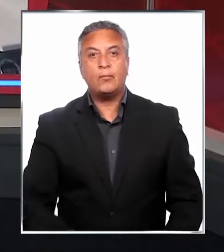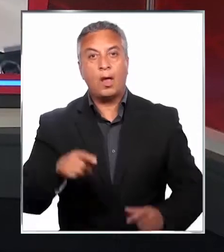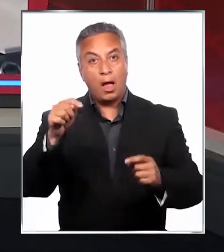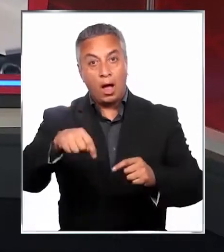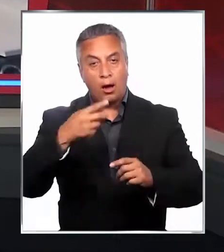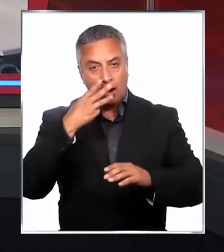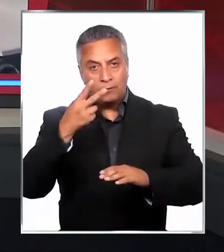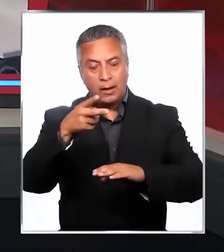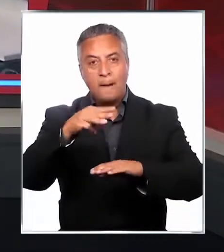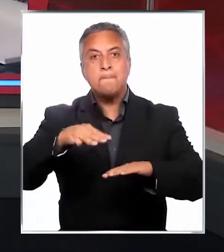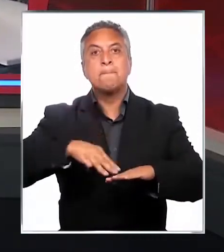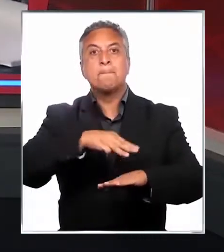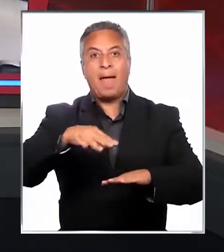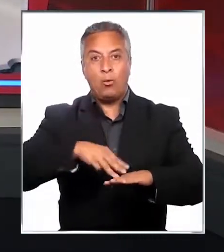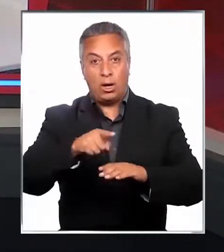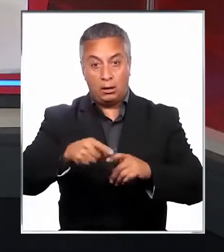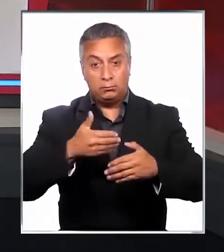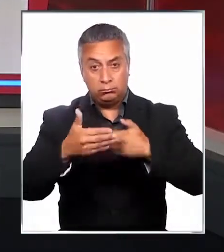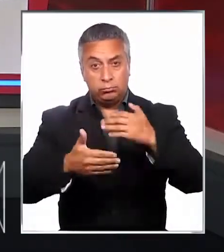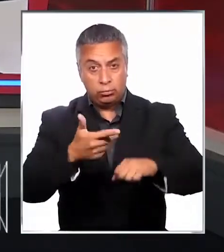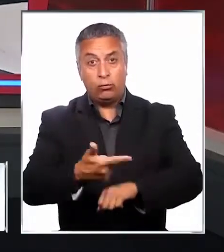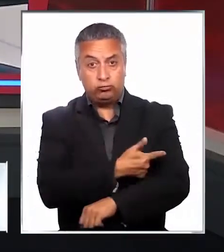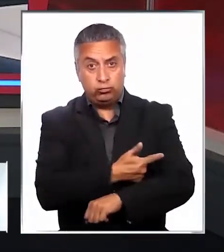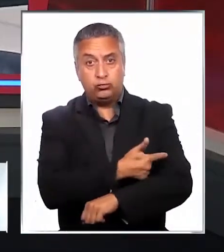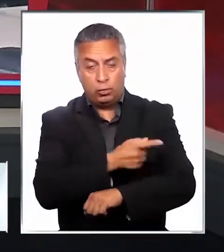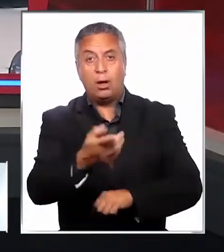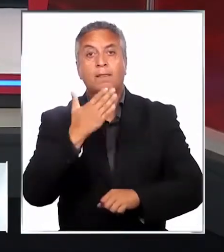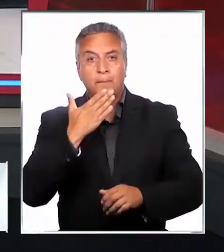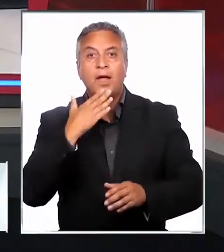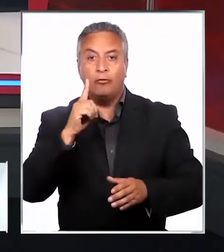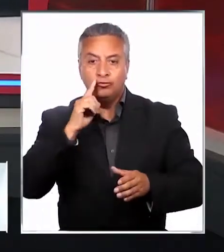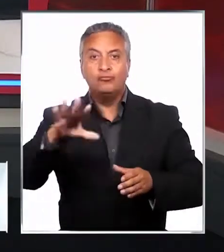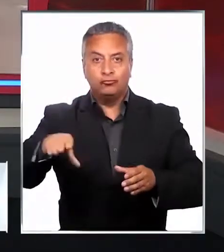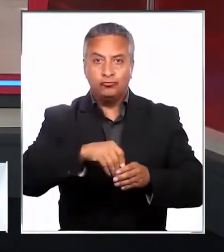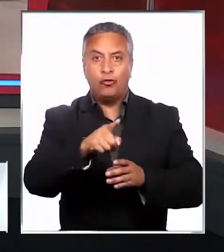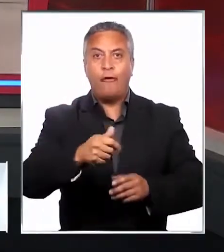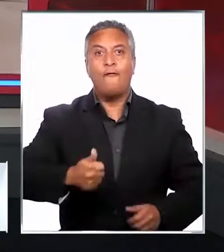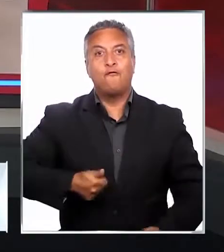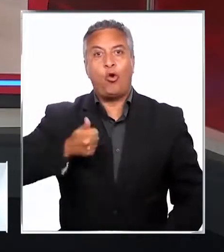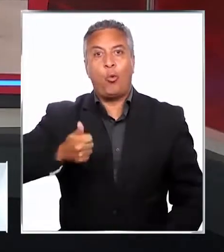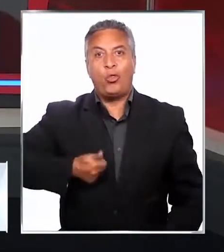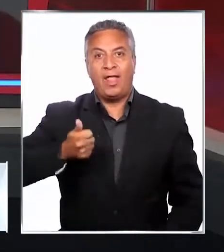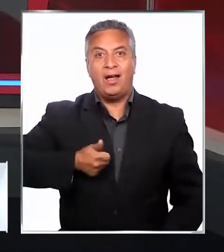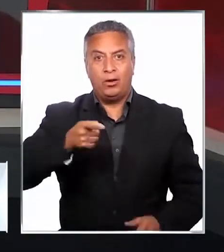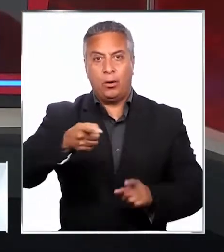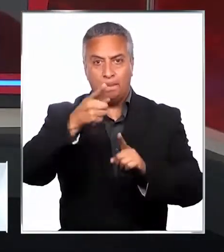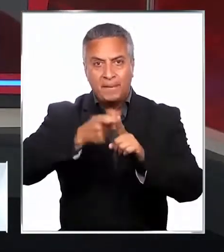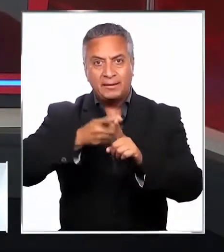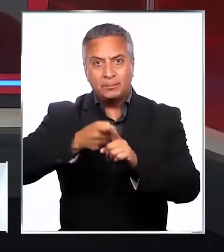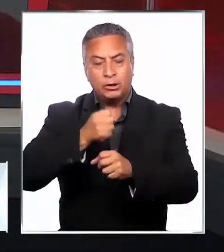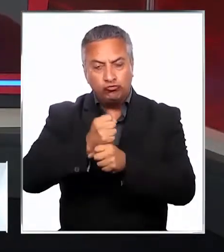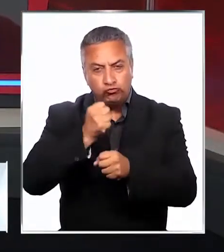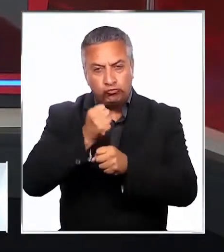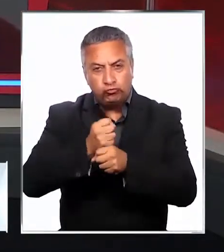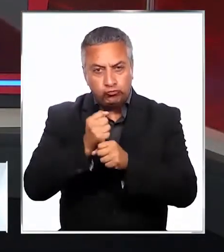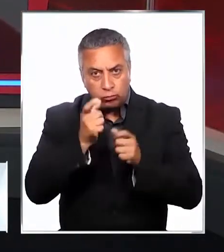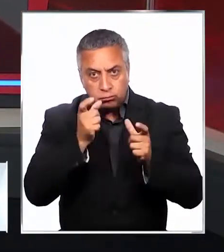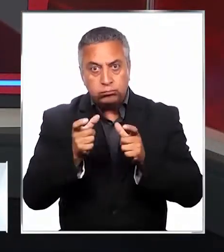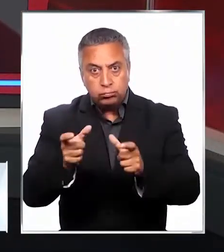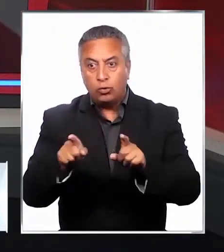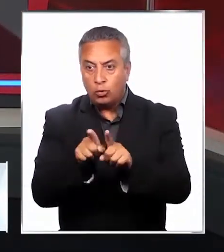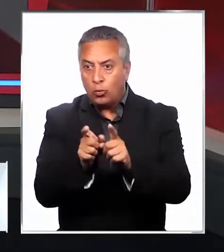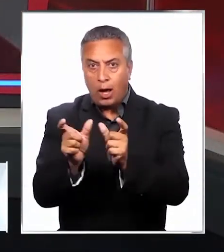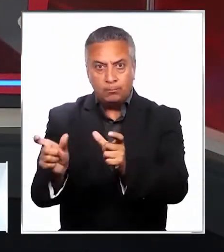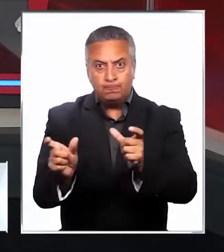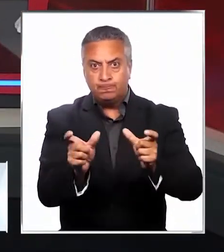Nos vamos al Maule. El proceso de vacunación ahora también incluye a los voluntarios que por meses han trabajado en los ingresos de la comuna